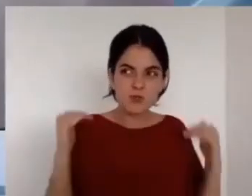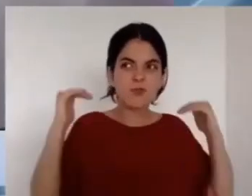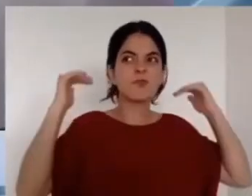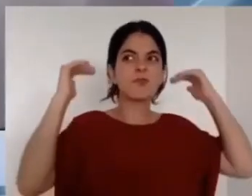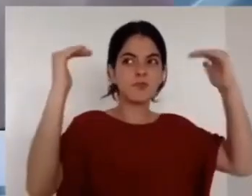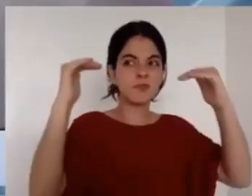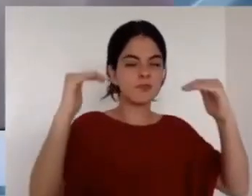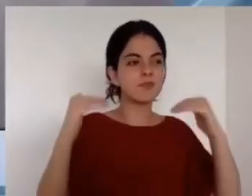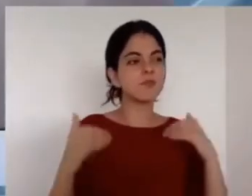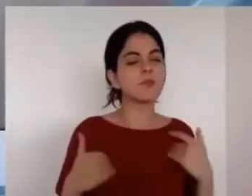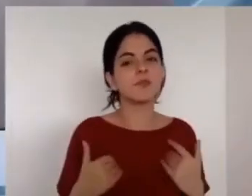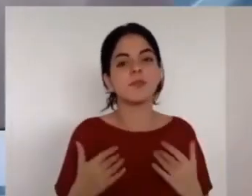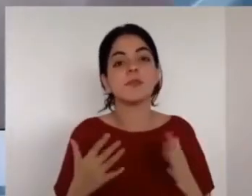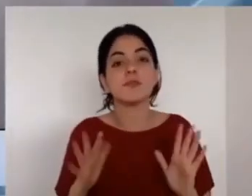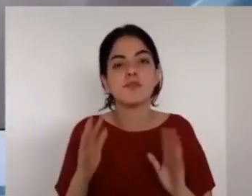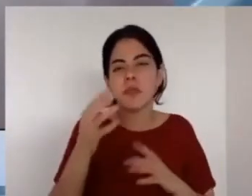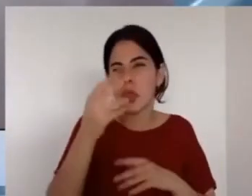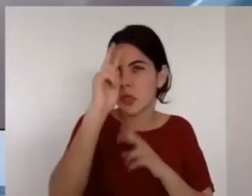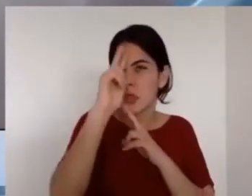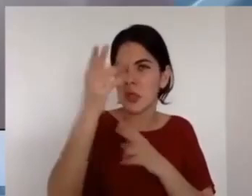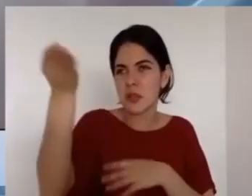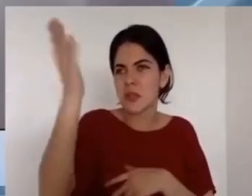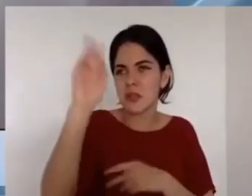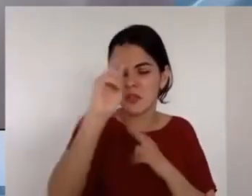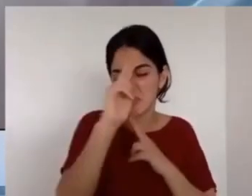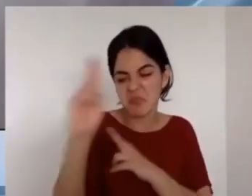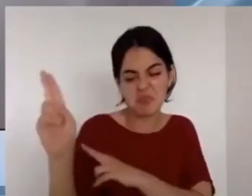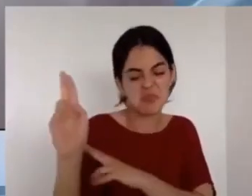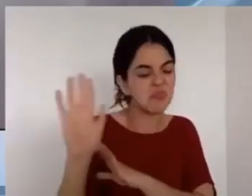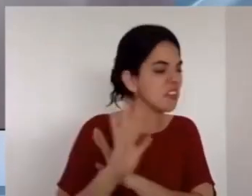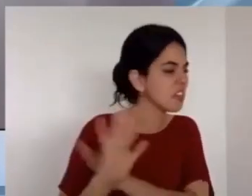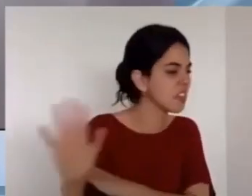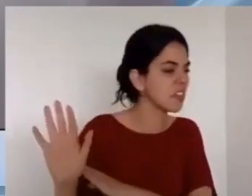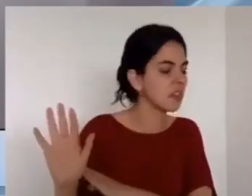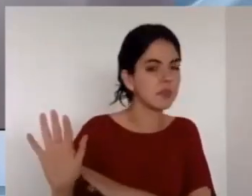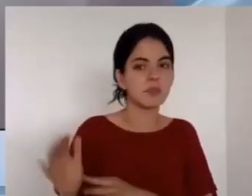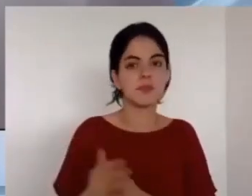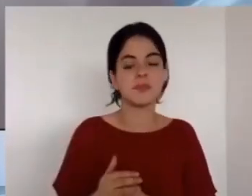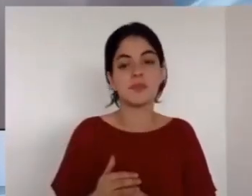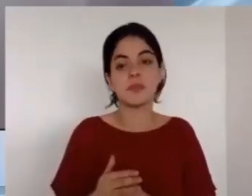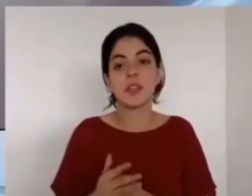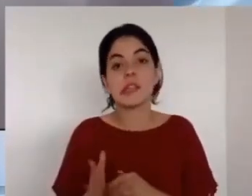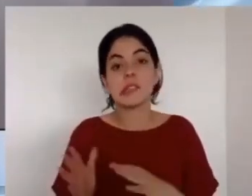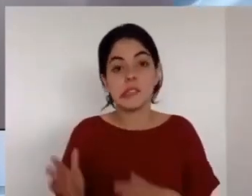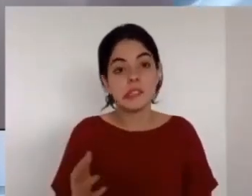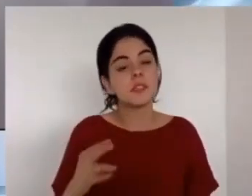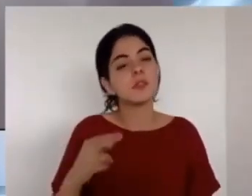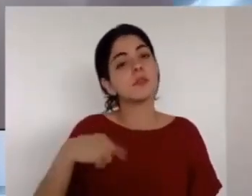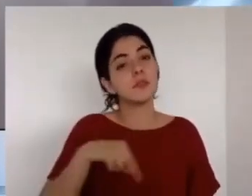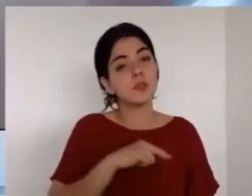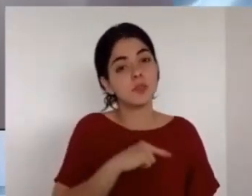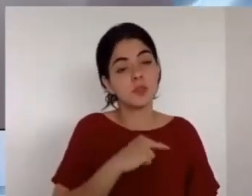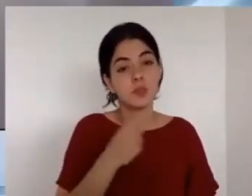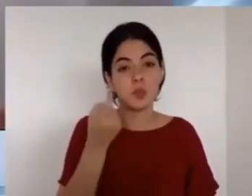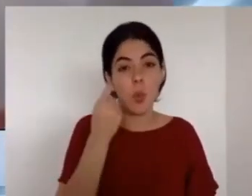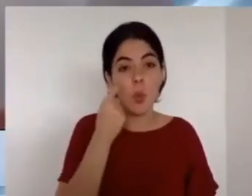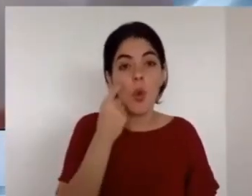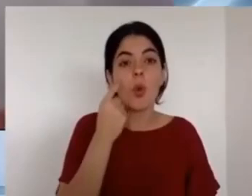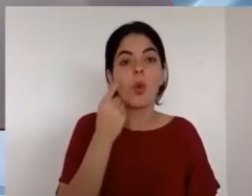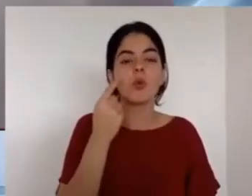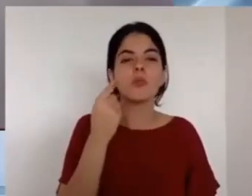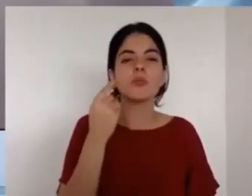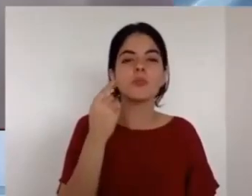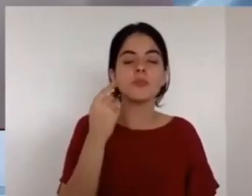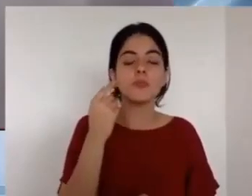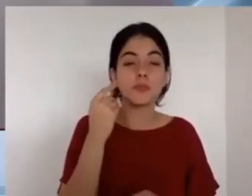con ese señorío, con esa dependencia nuestra. Tal vez